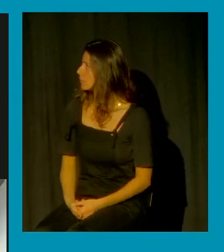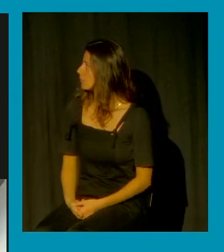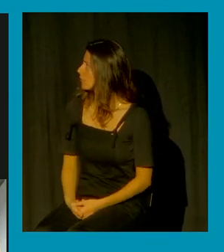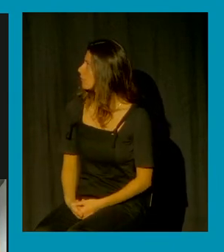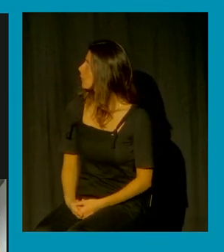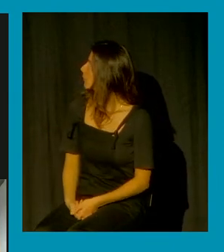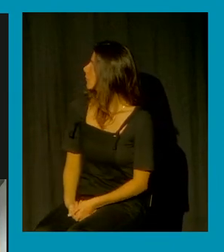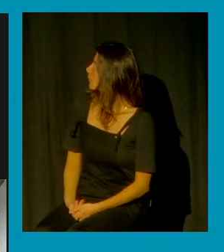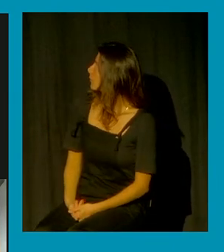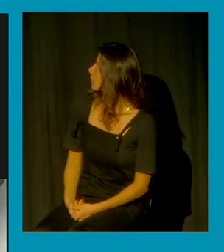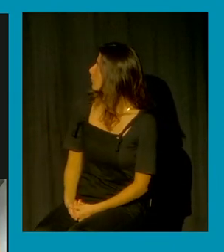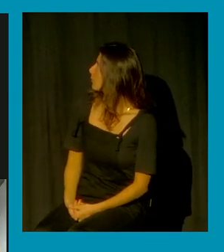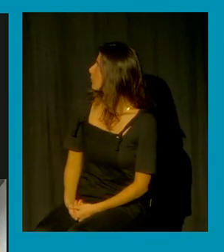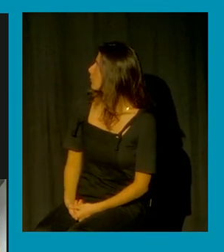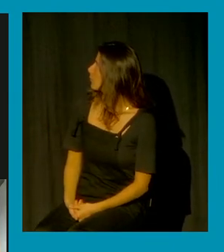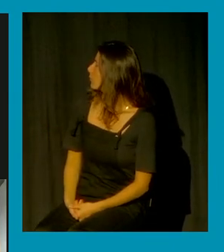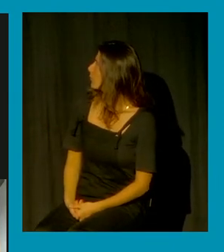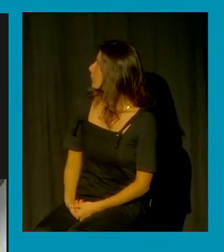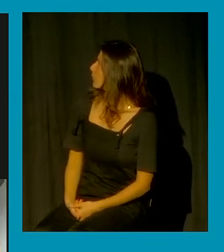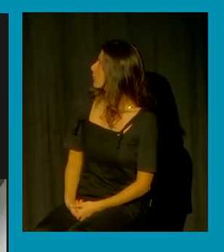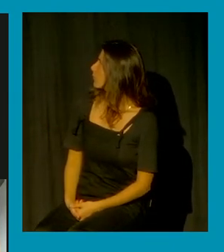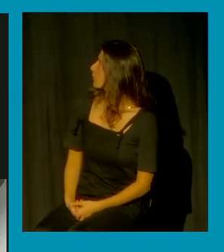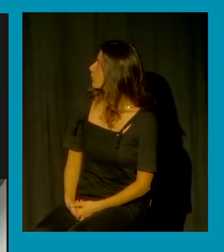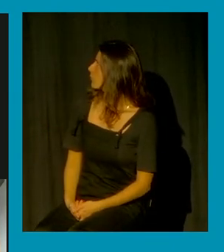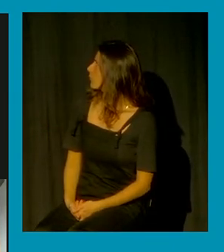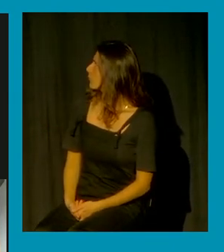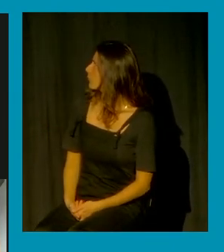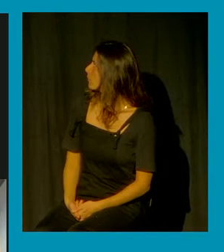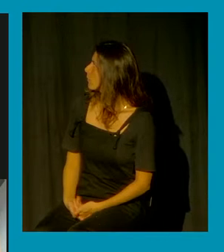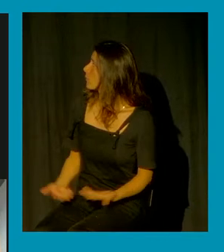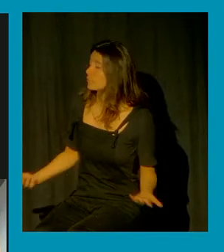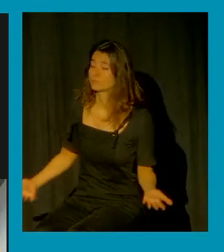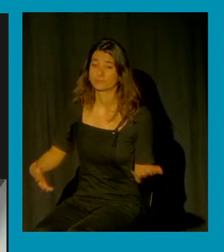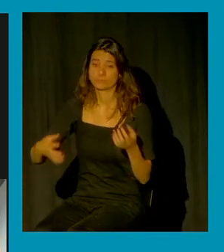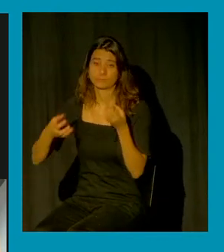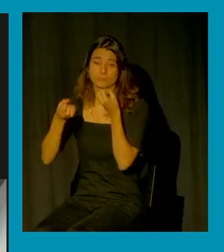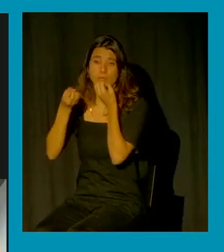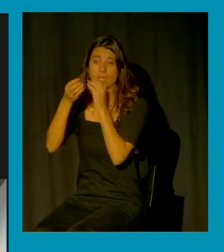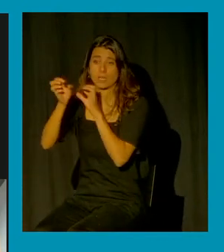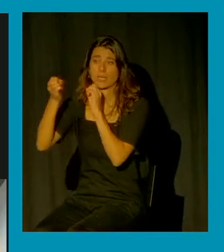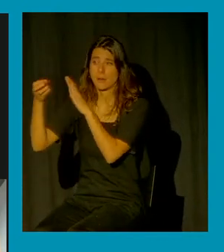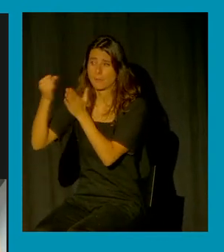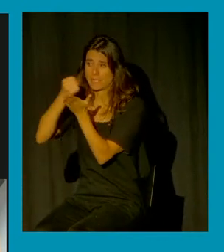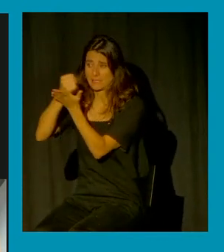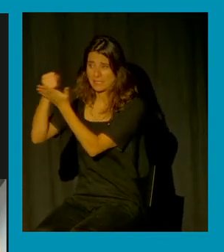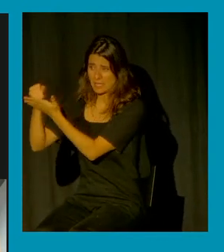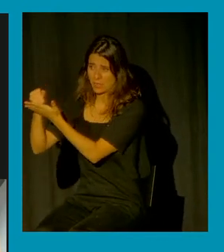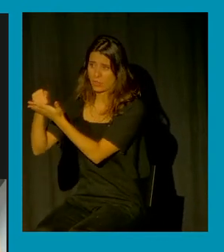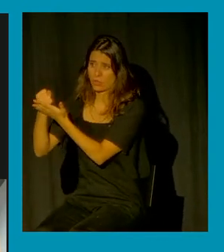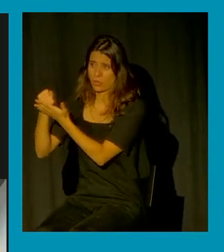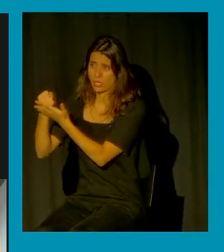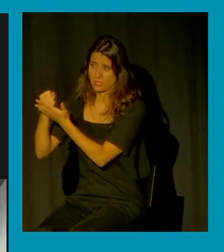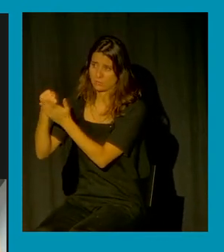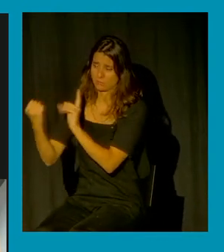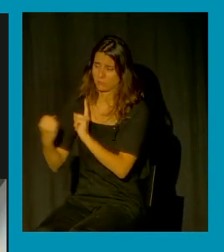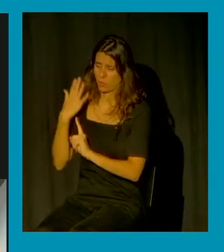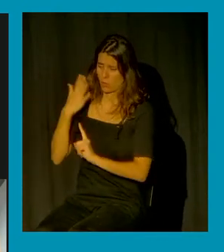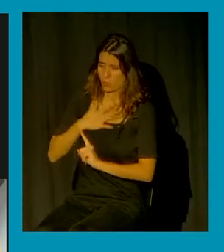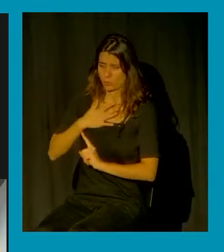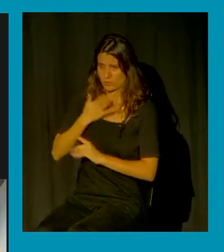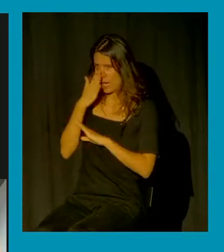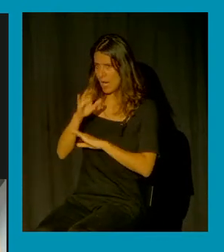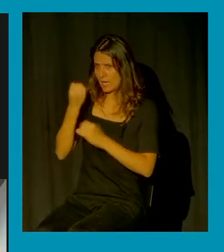por lo tanto las representaciones impregnan nuestras prácticas ¿no? y me gusta utilizar este testimonio de